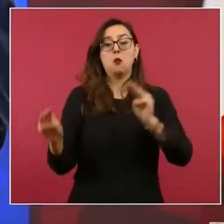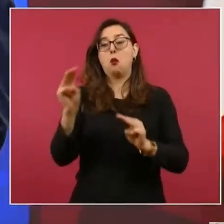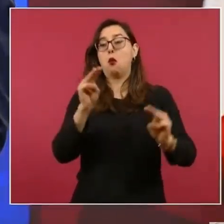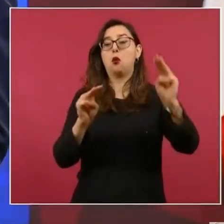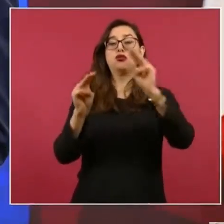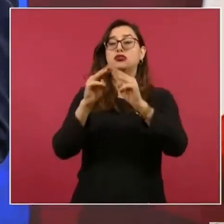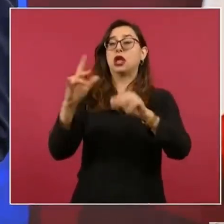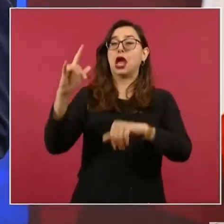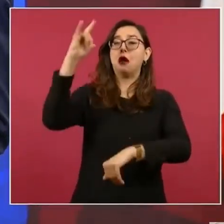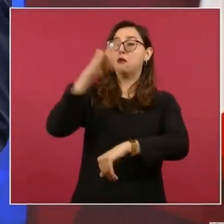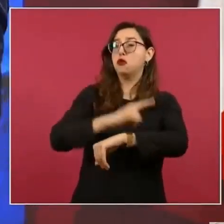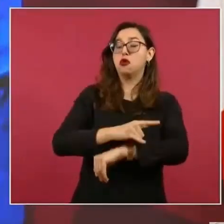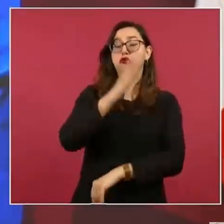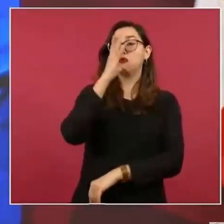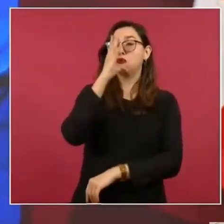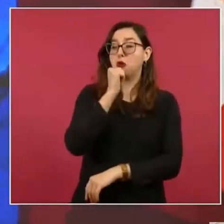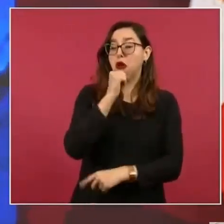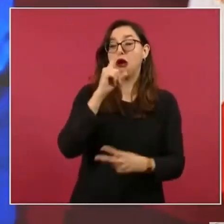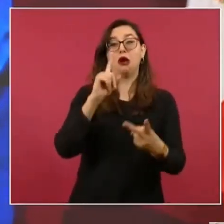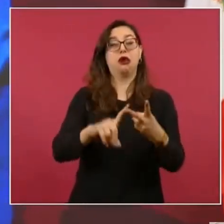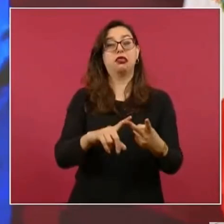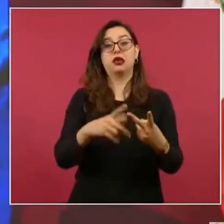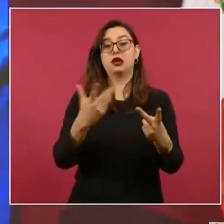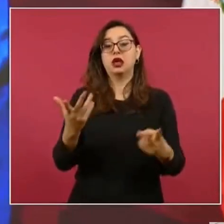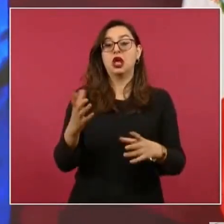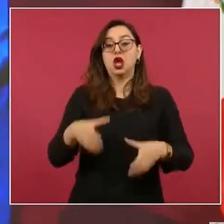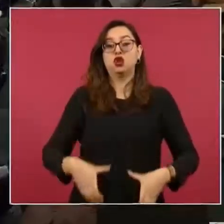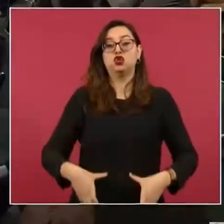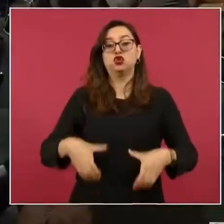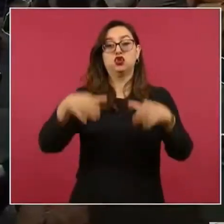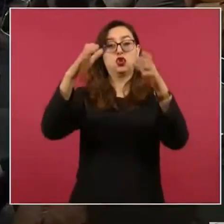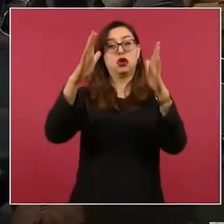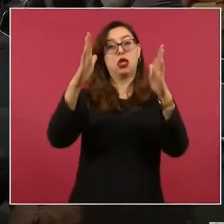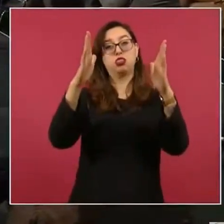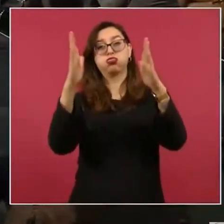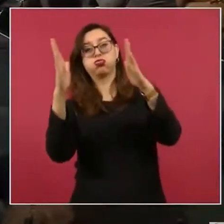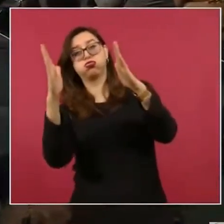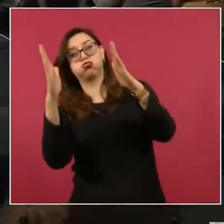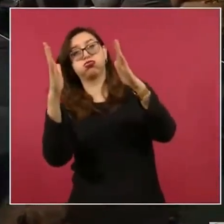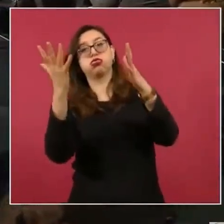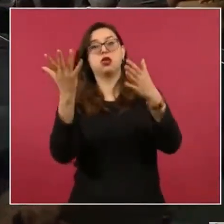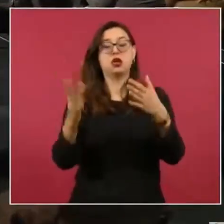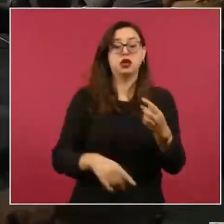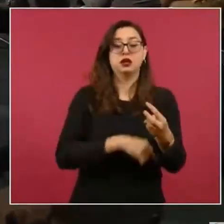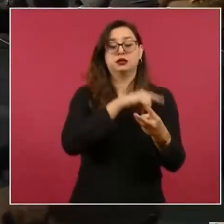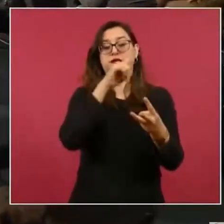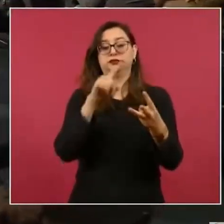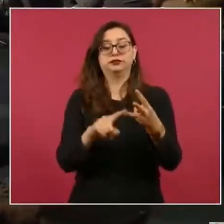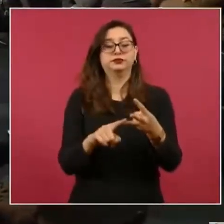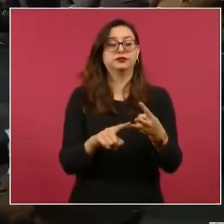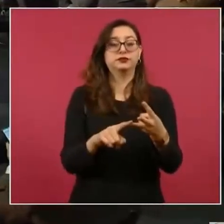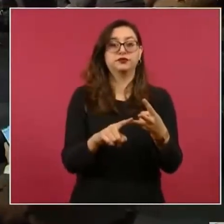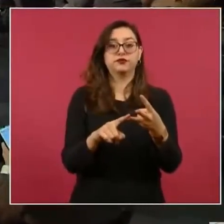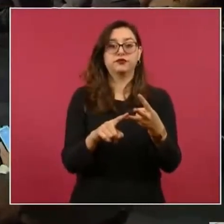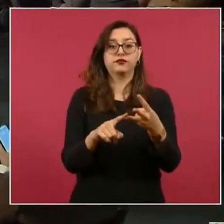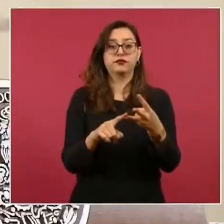que bajaran los aviones, que la torre estaba inclinada, que